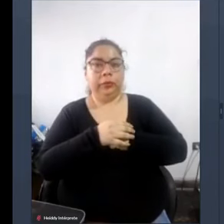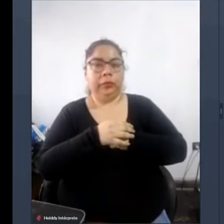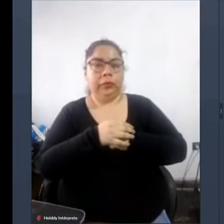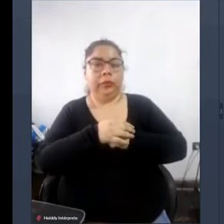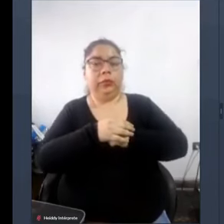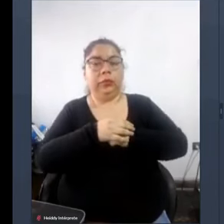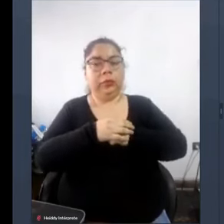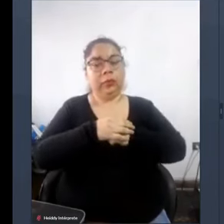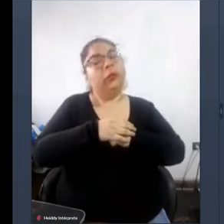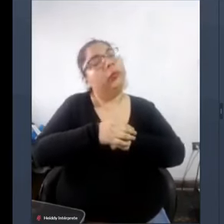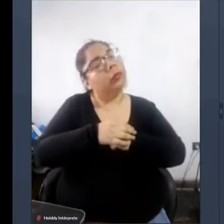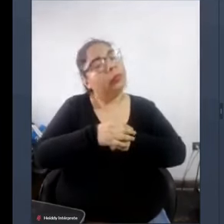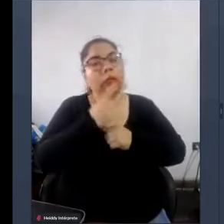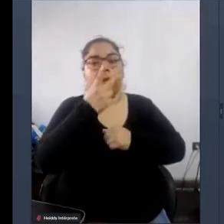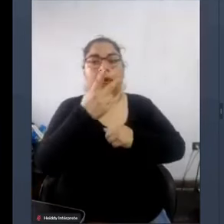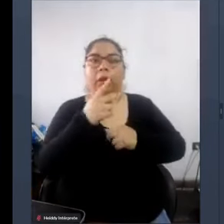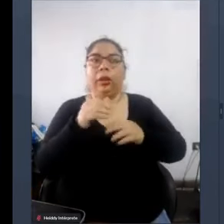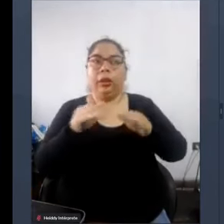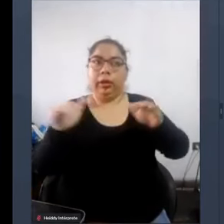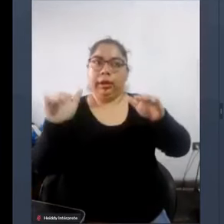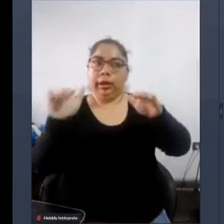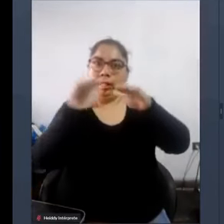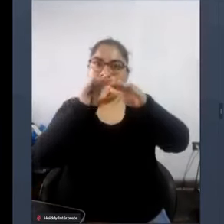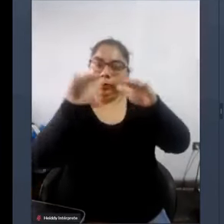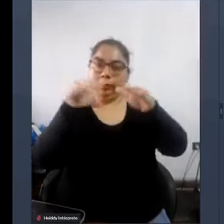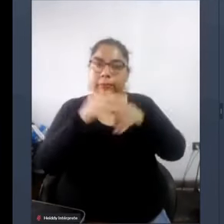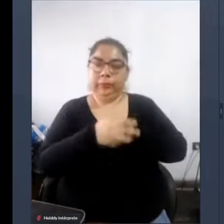poner en relieve es que